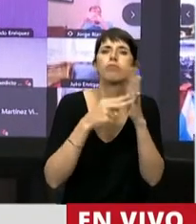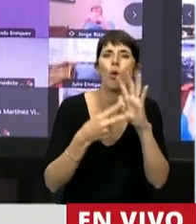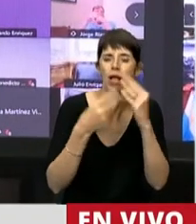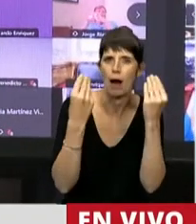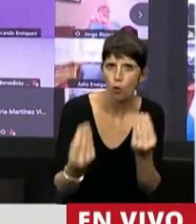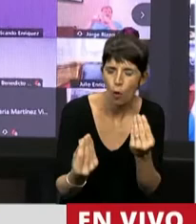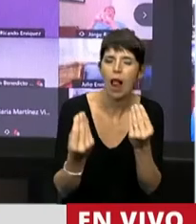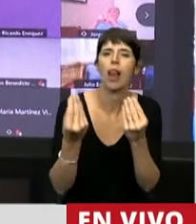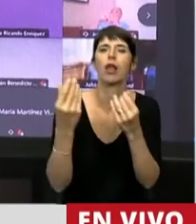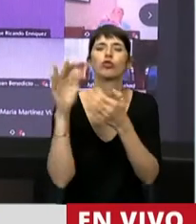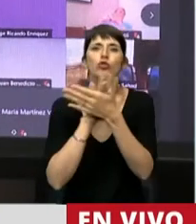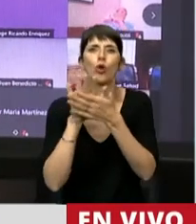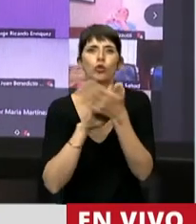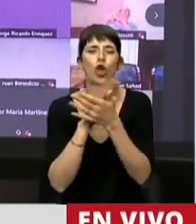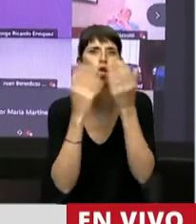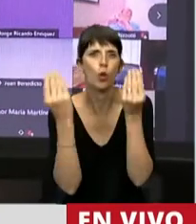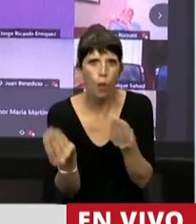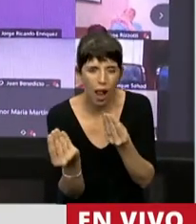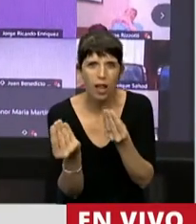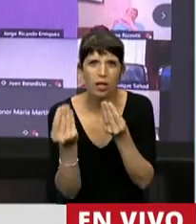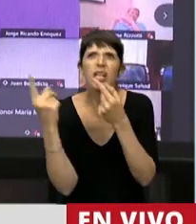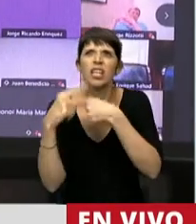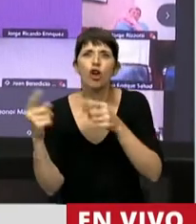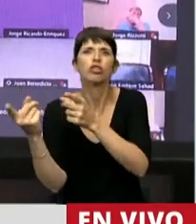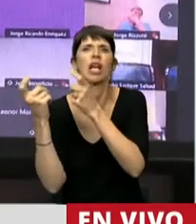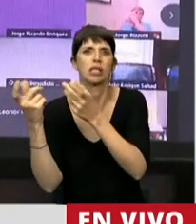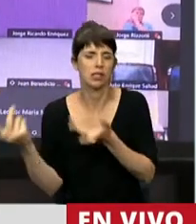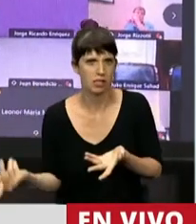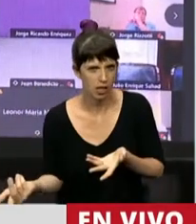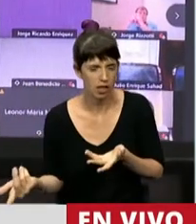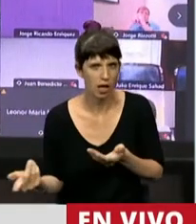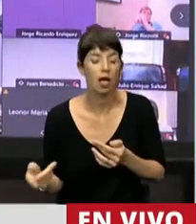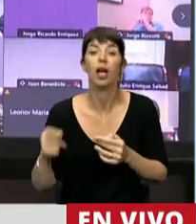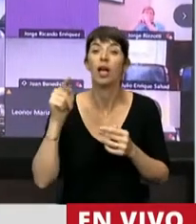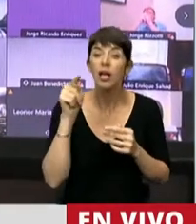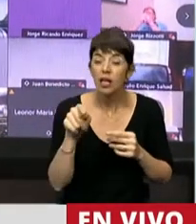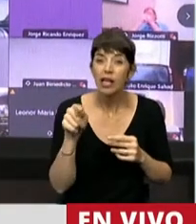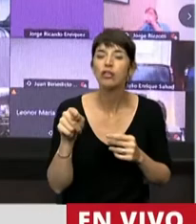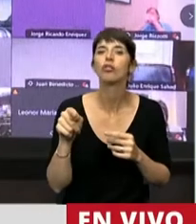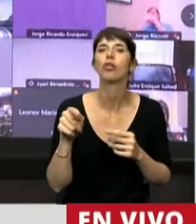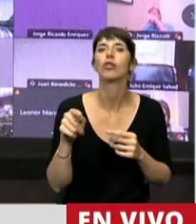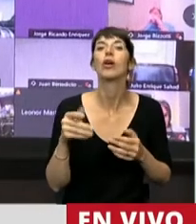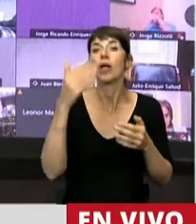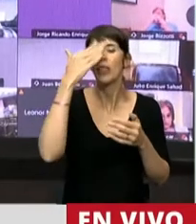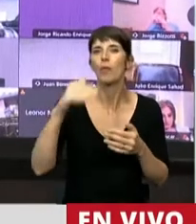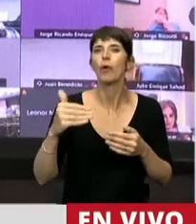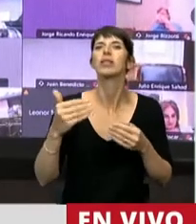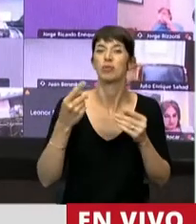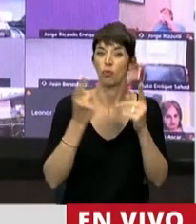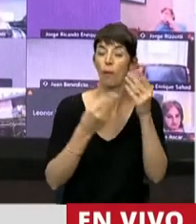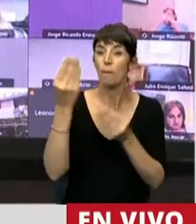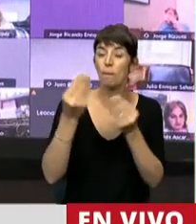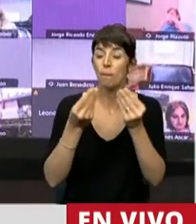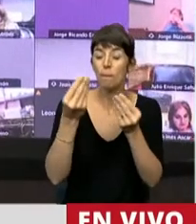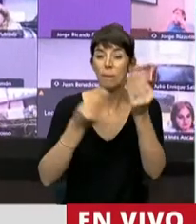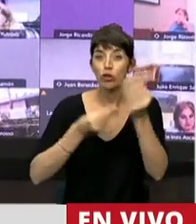consideren necesarias para su implementación y particularmente que eso se vea traducido en la asignación de recursos en el presupuesto